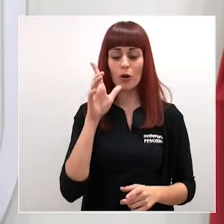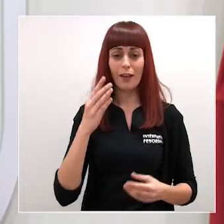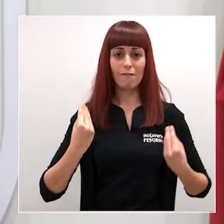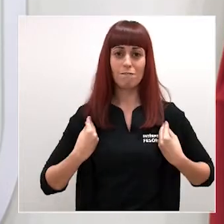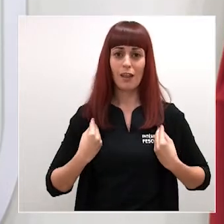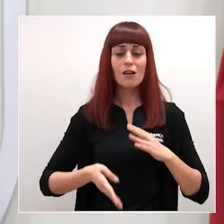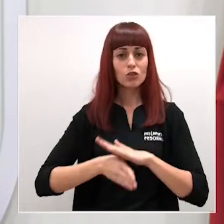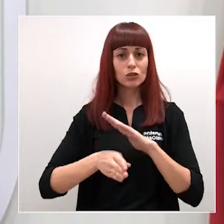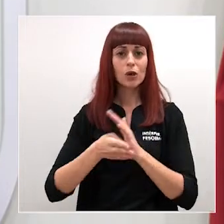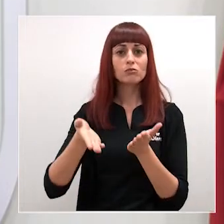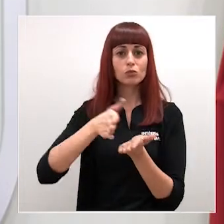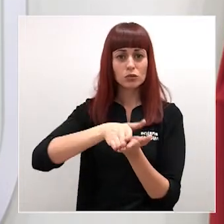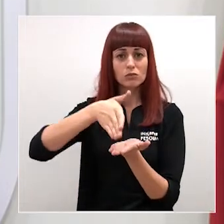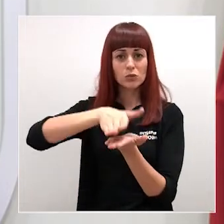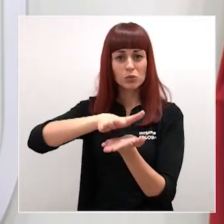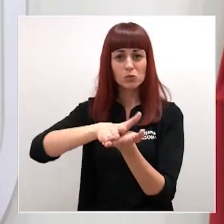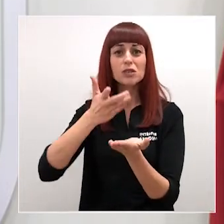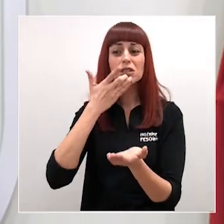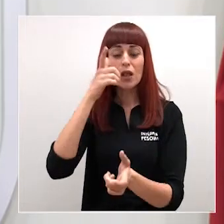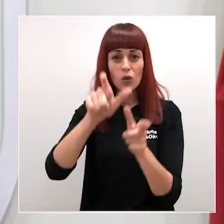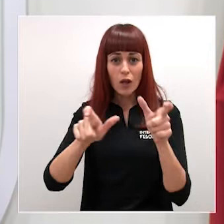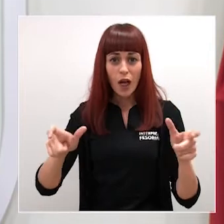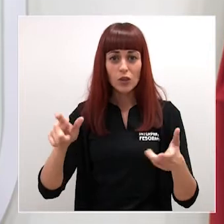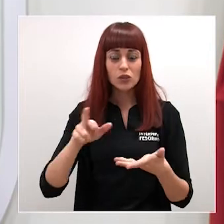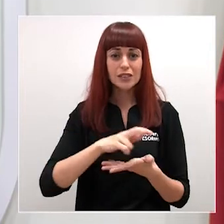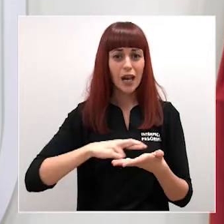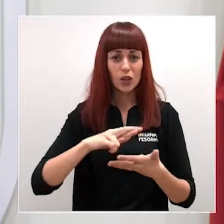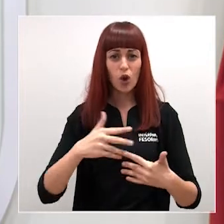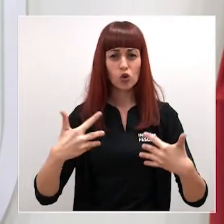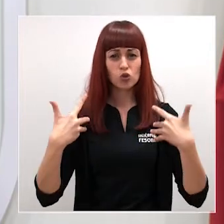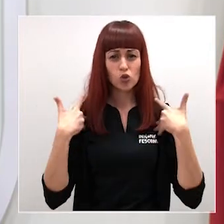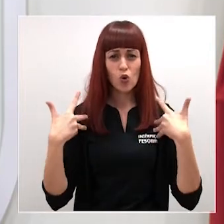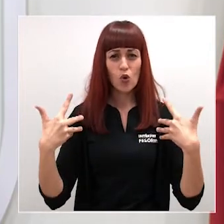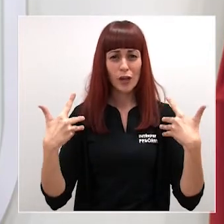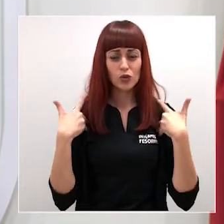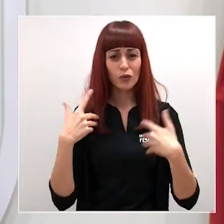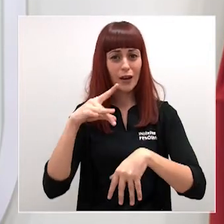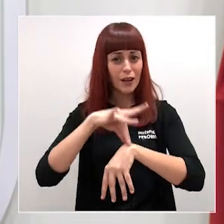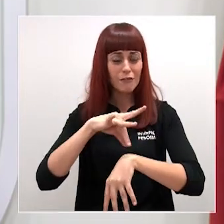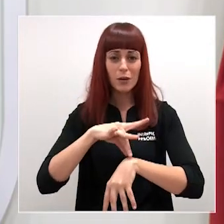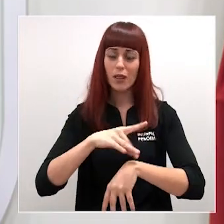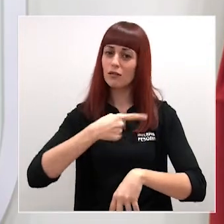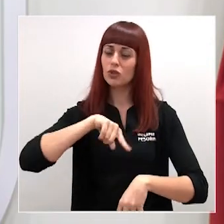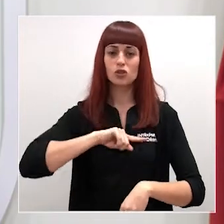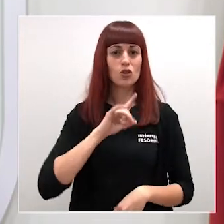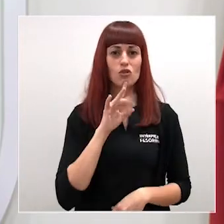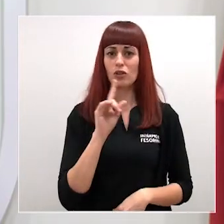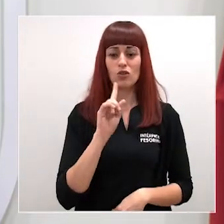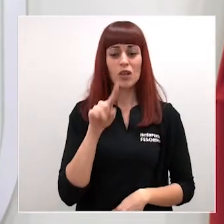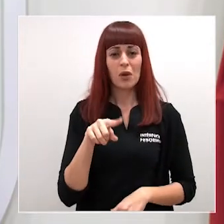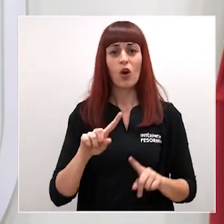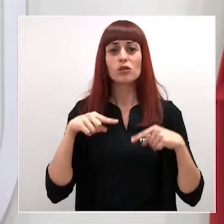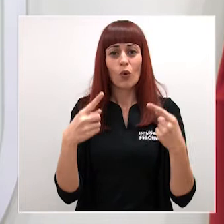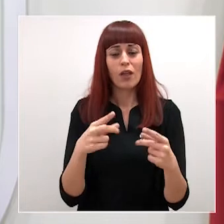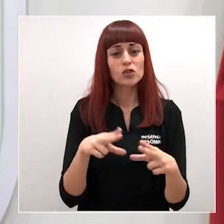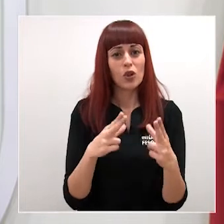de vidas humanas y mientras los ciudadanos de nuestra región sufran esta cruel enfermedad y sus consecuencias sociales y